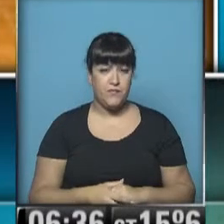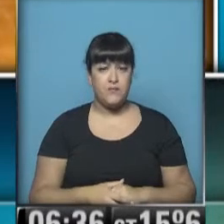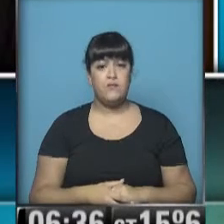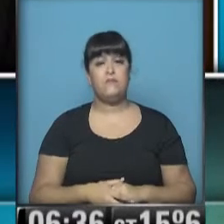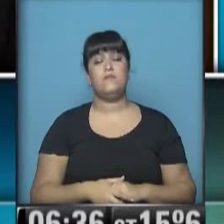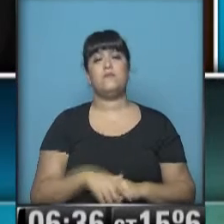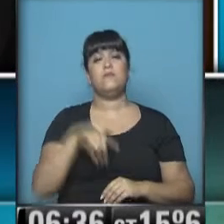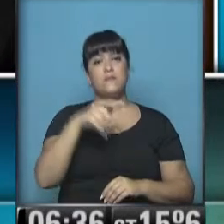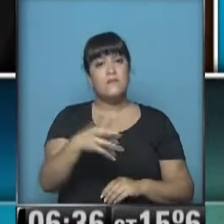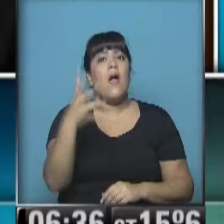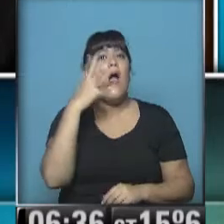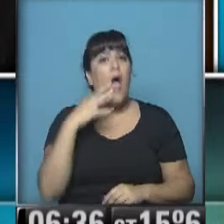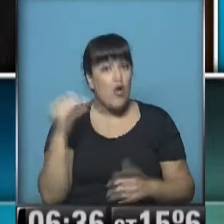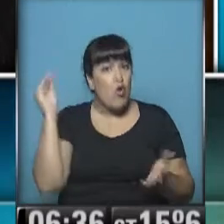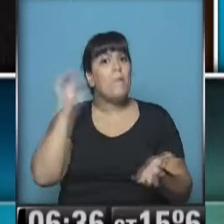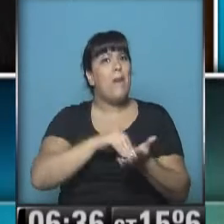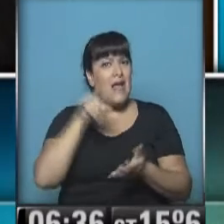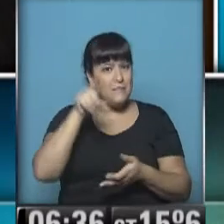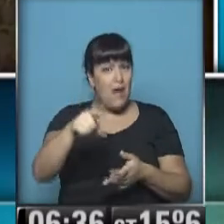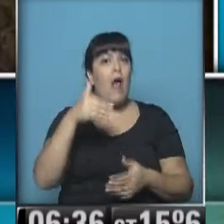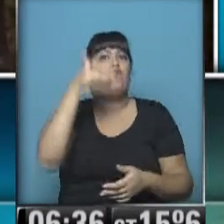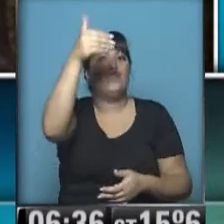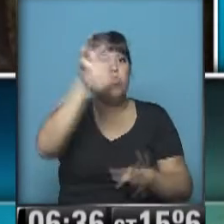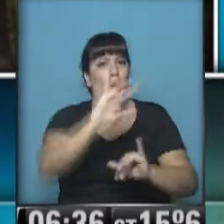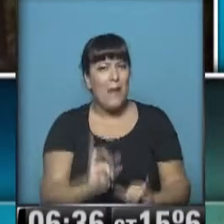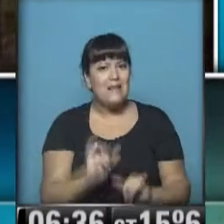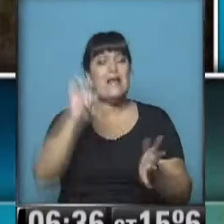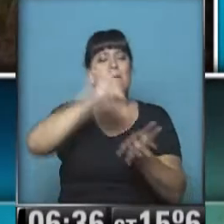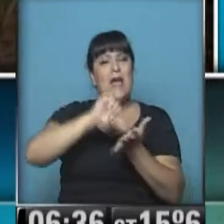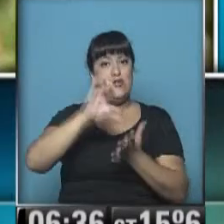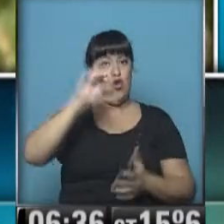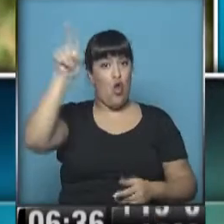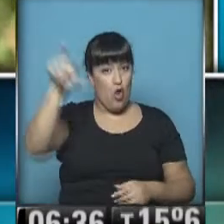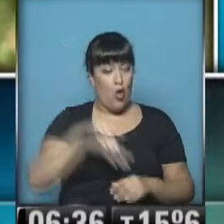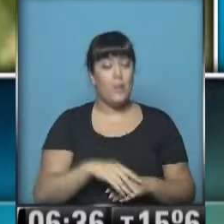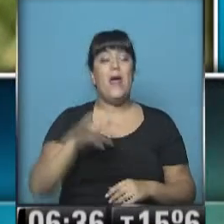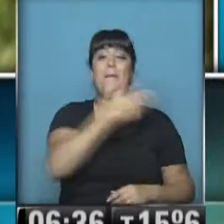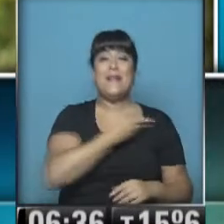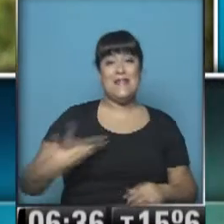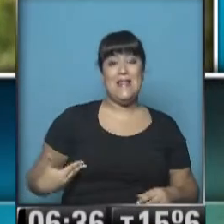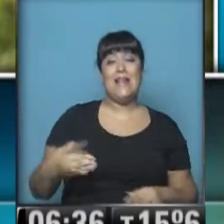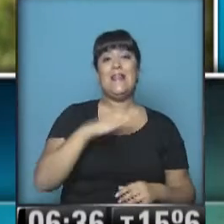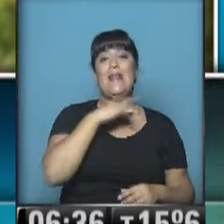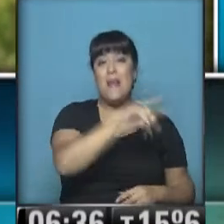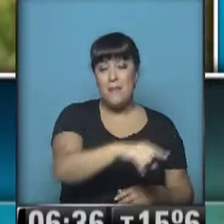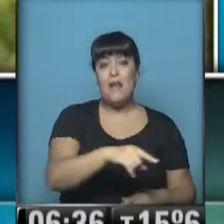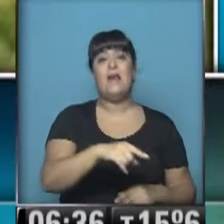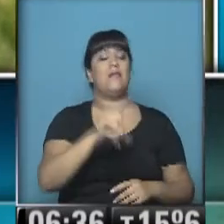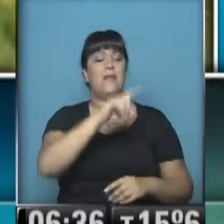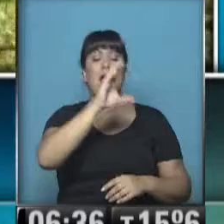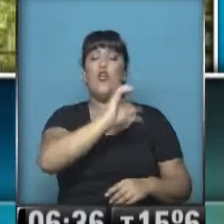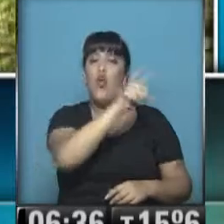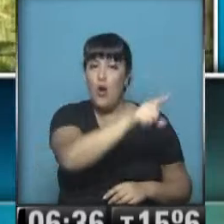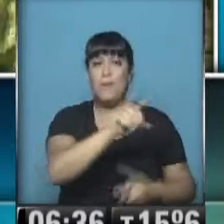Un paso más hacia la paz en Colombia. El gobierno de Juan Manuel Santos y las Fuerzas Armadas Revolucionarias de